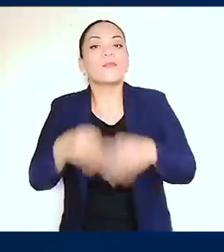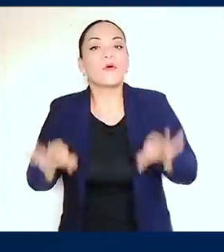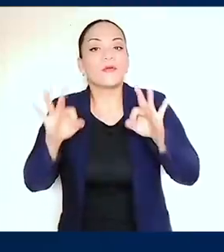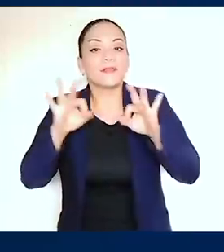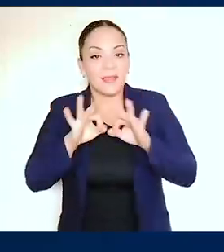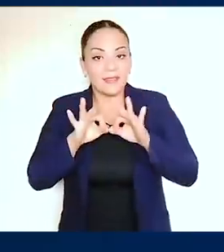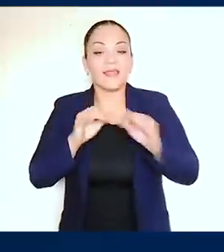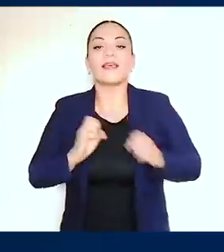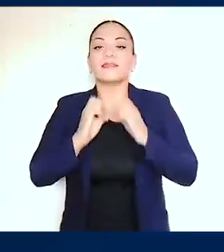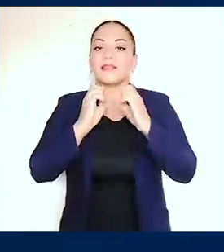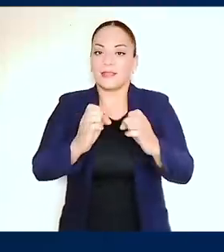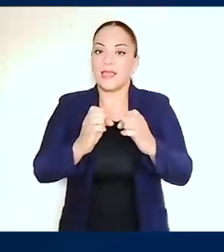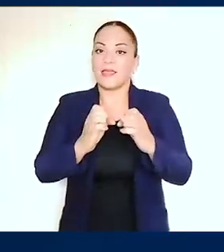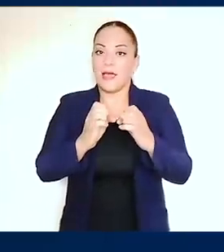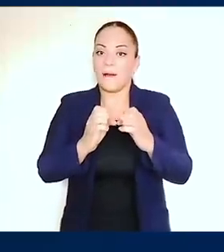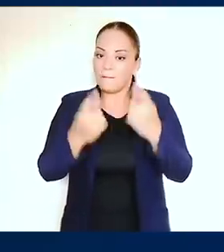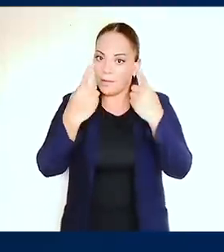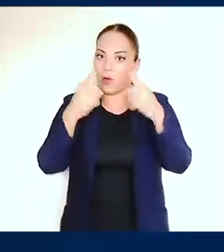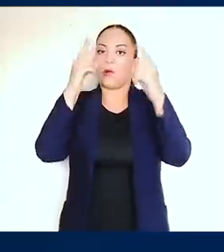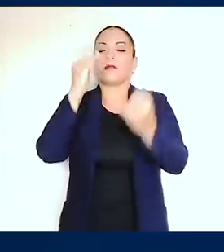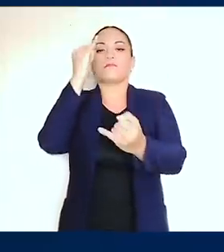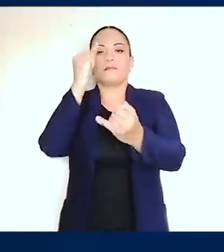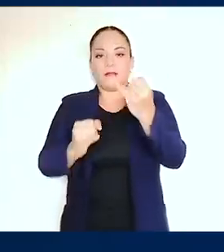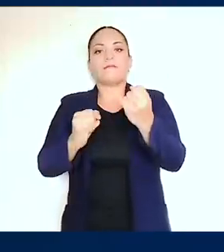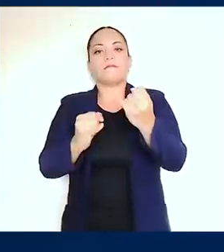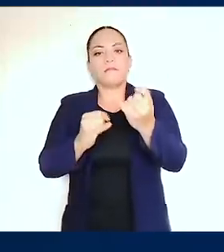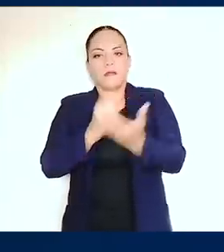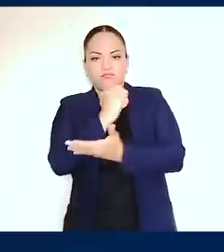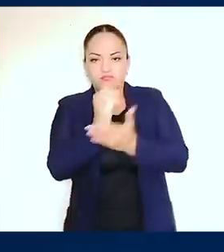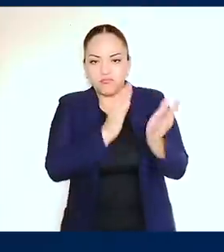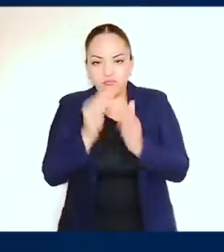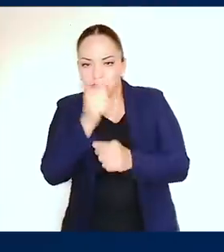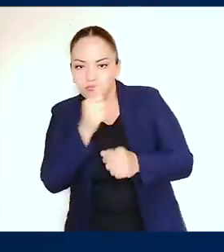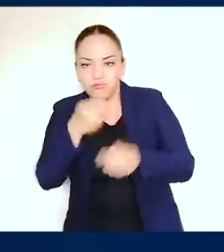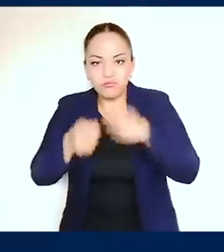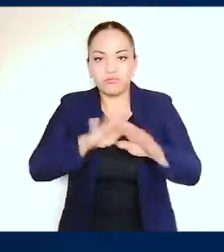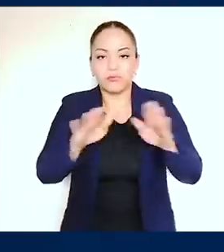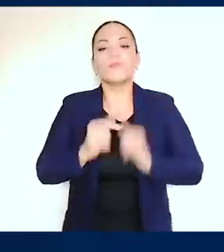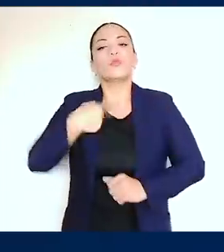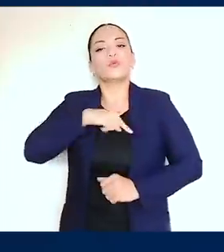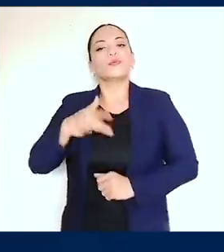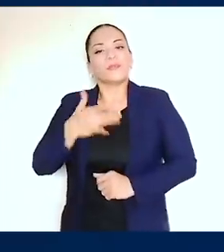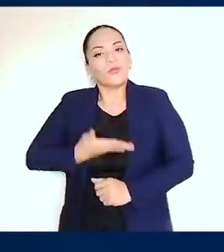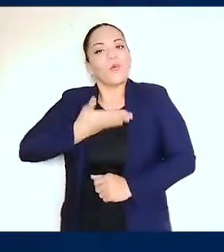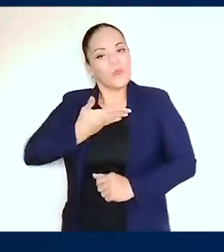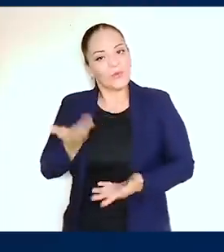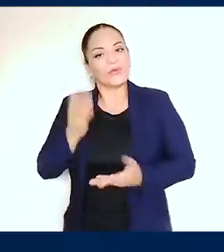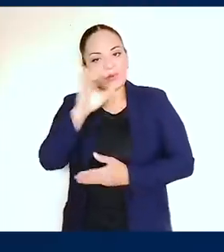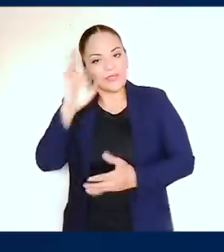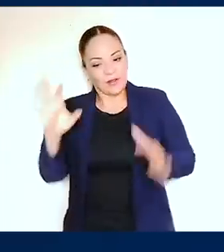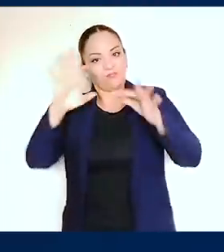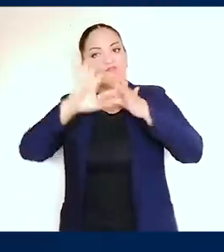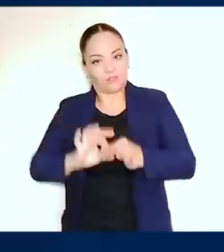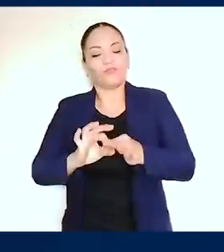estrategia integral necesaria para ganar esta lucha contra el narcotráfico. Nos sentimos orgullosos de nuestros socios y